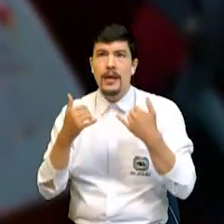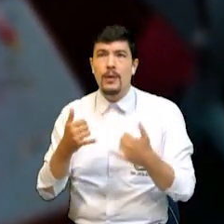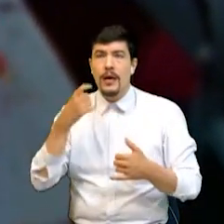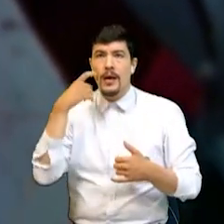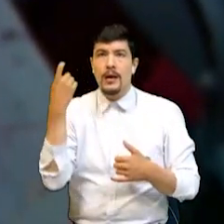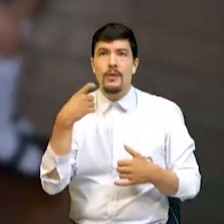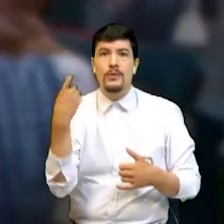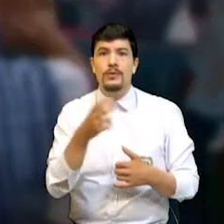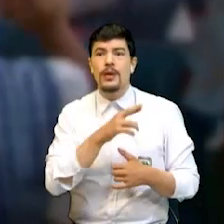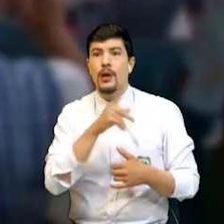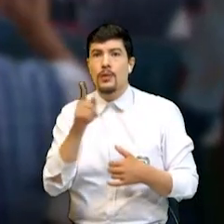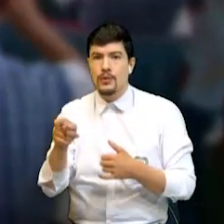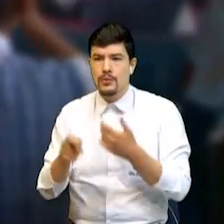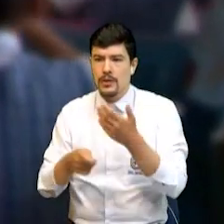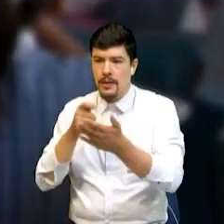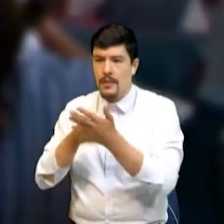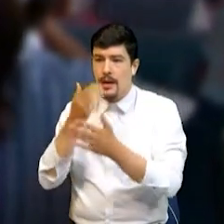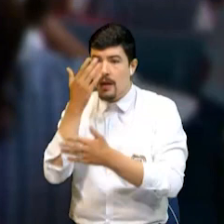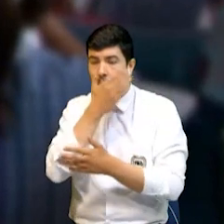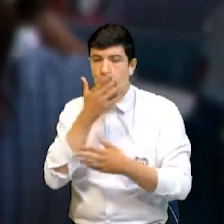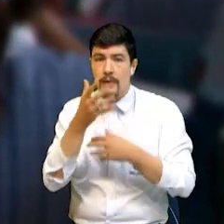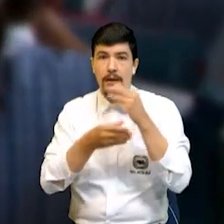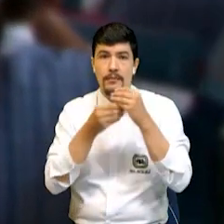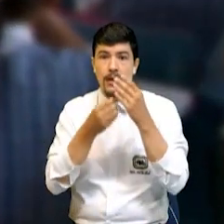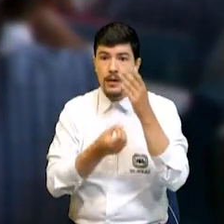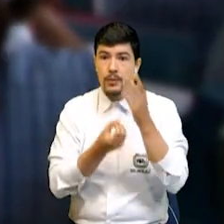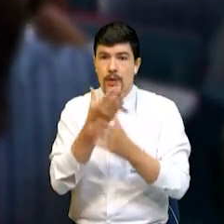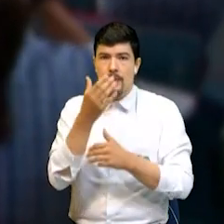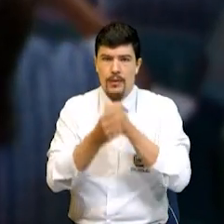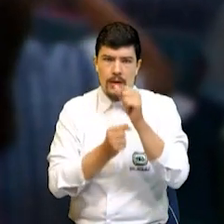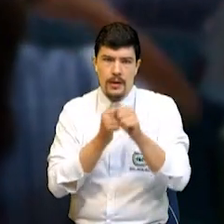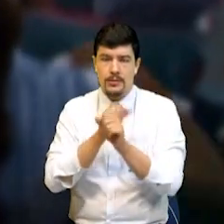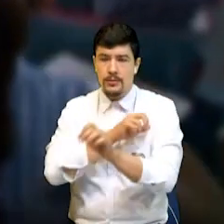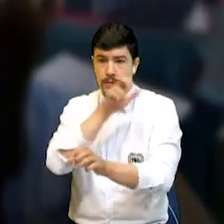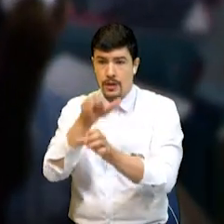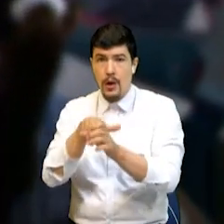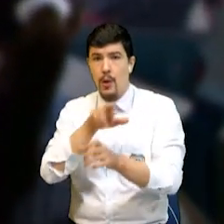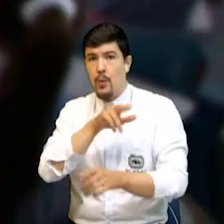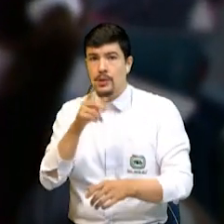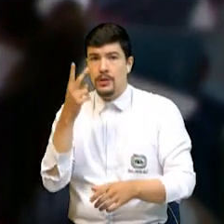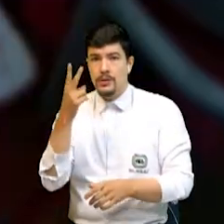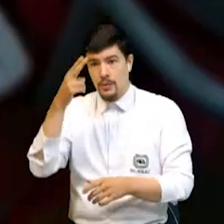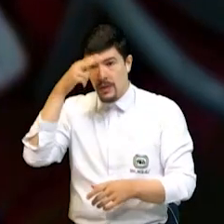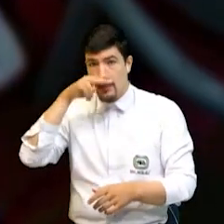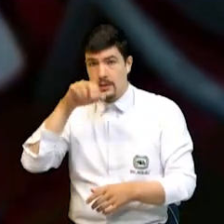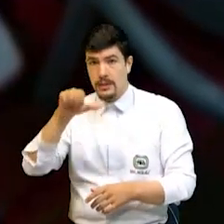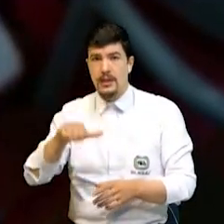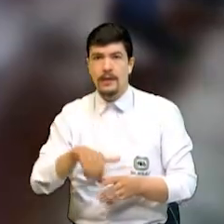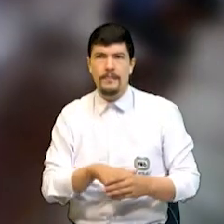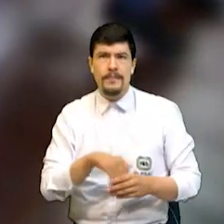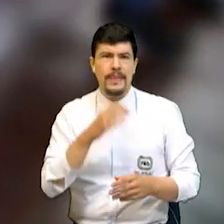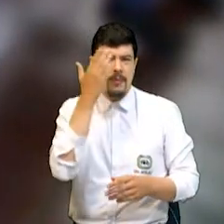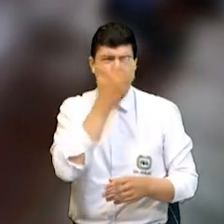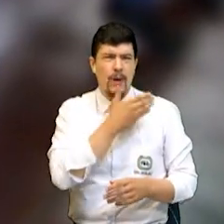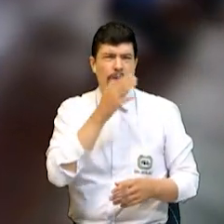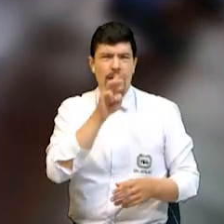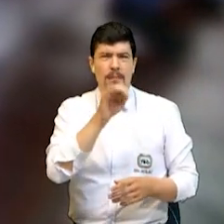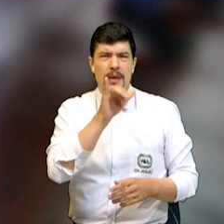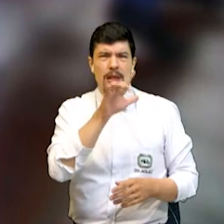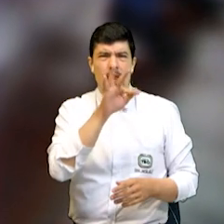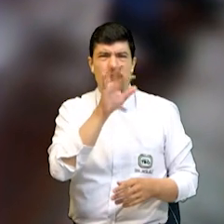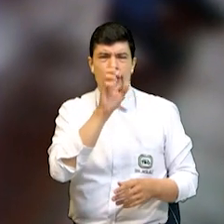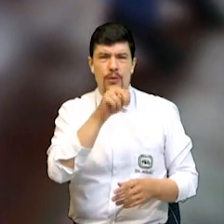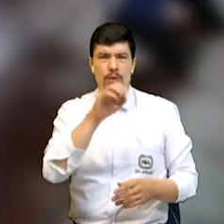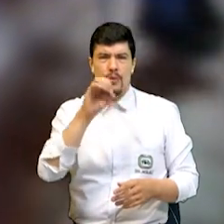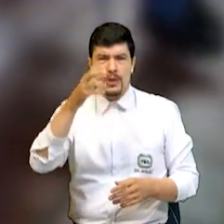el dinero para pagar las pruebas y en el nuevo año matricular a sus otras dos niñas. Que son pruebas de mi trochoa.